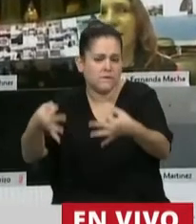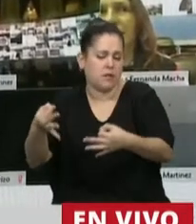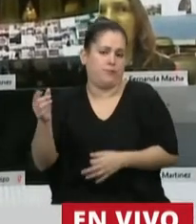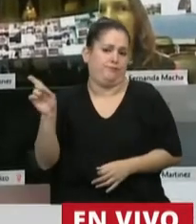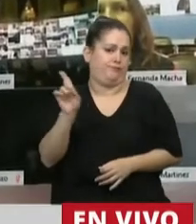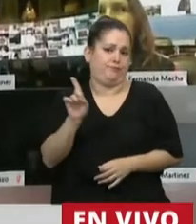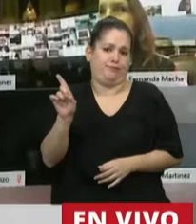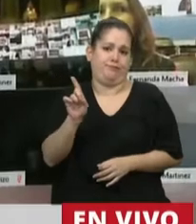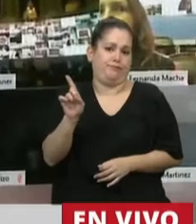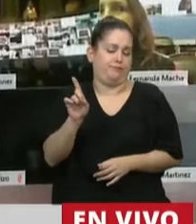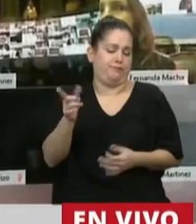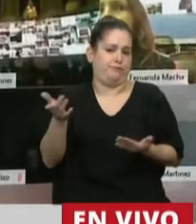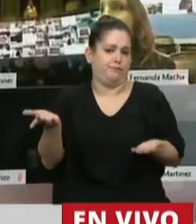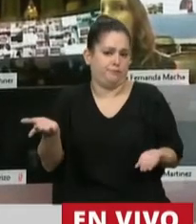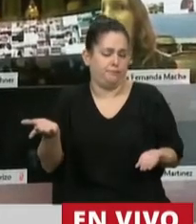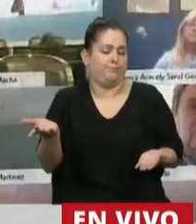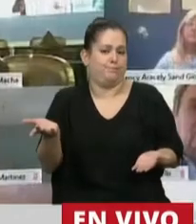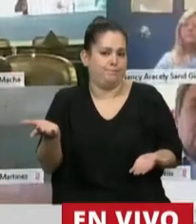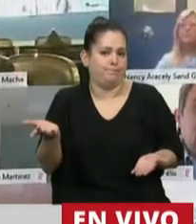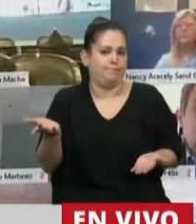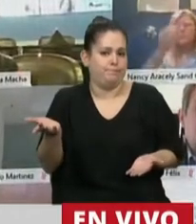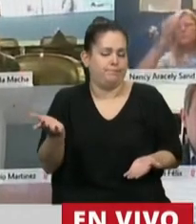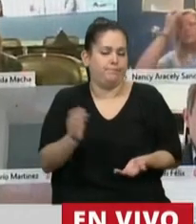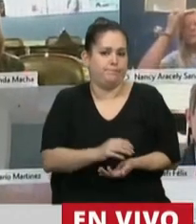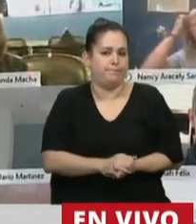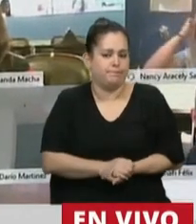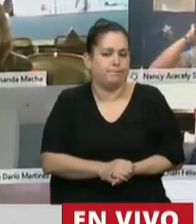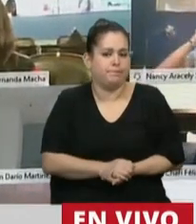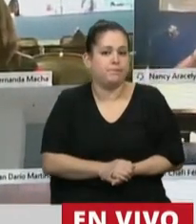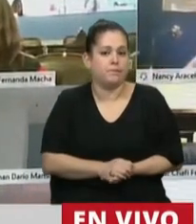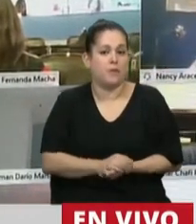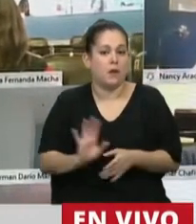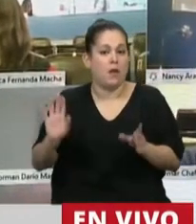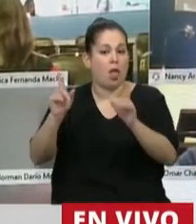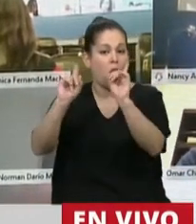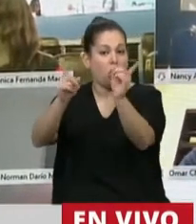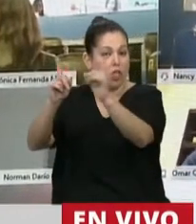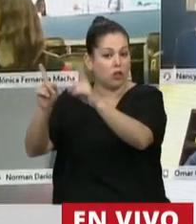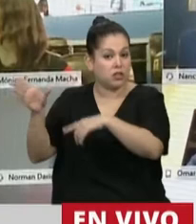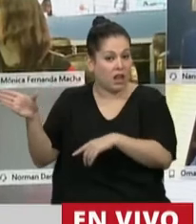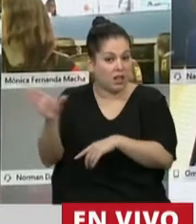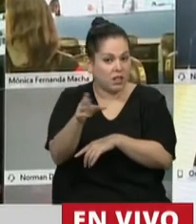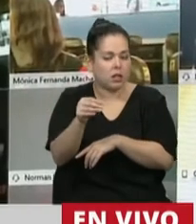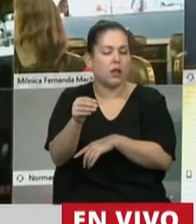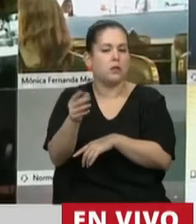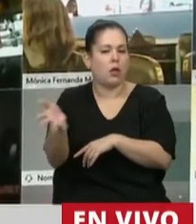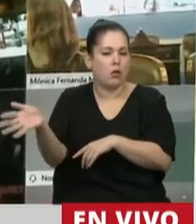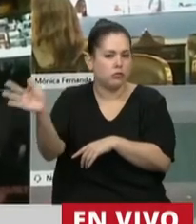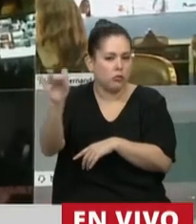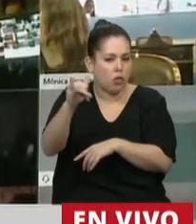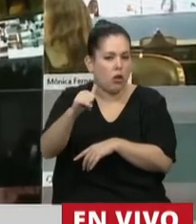digamos, los docentes van diariamente y